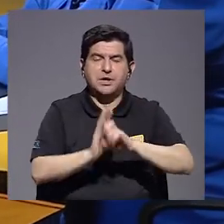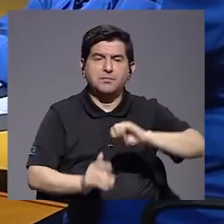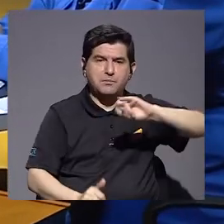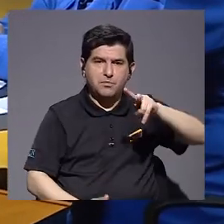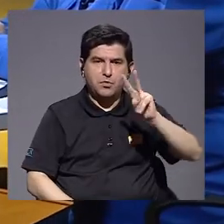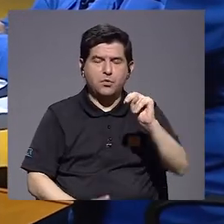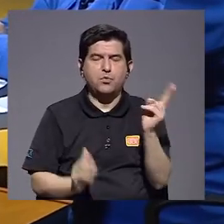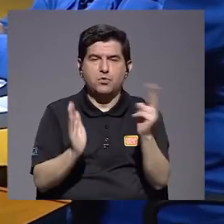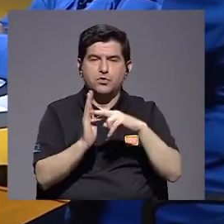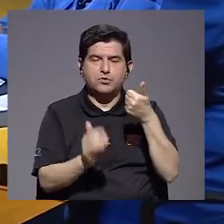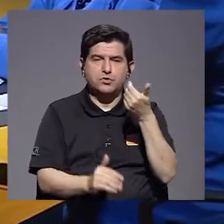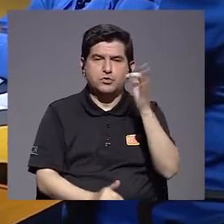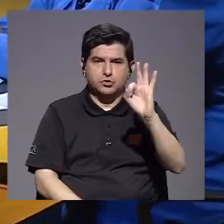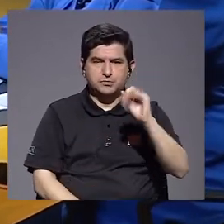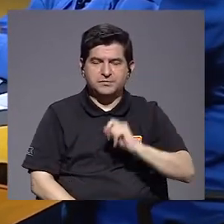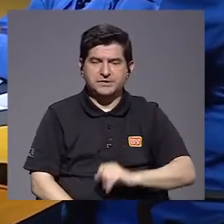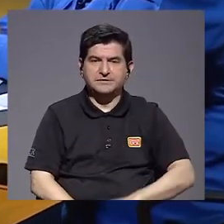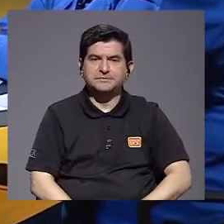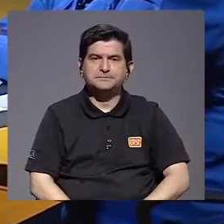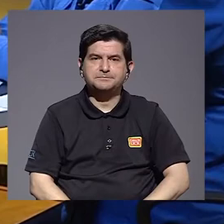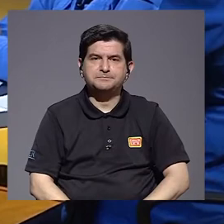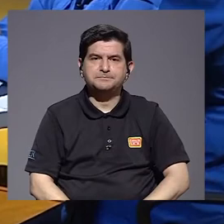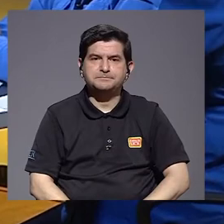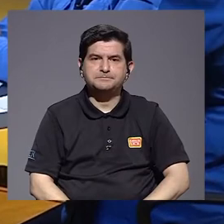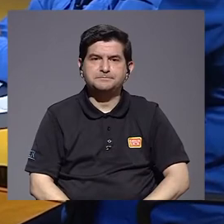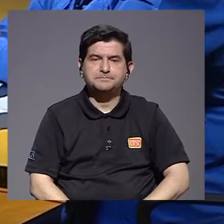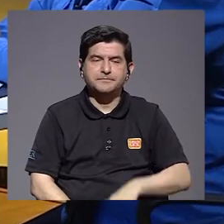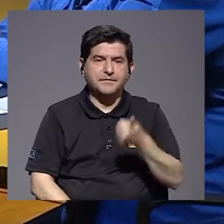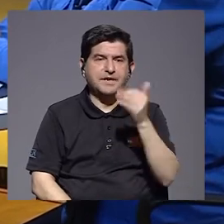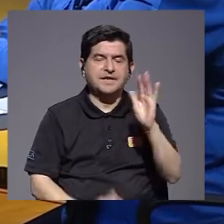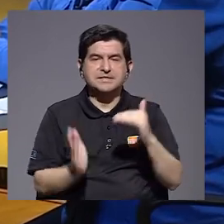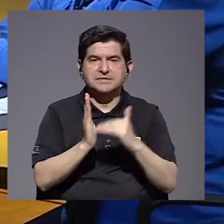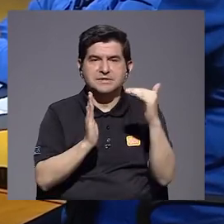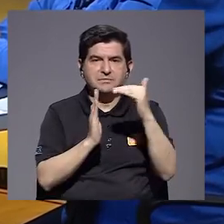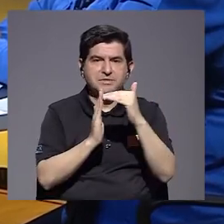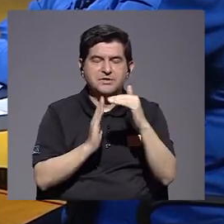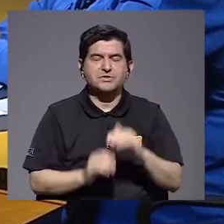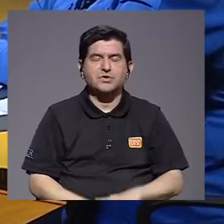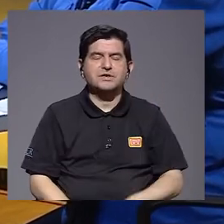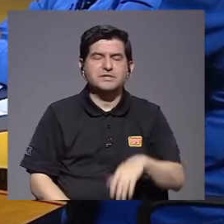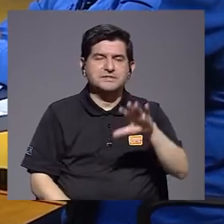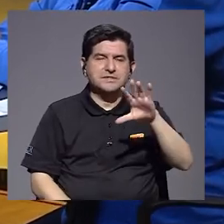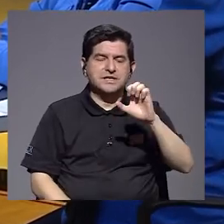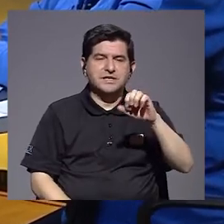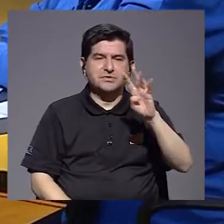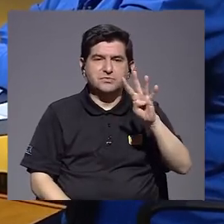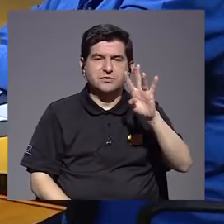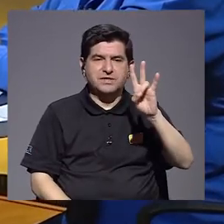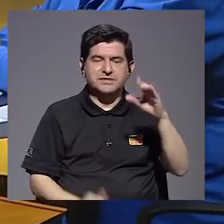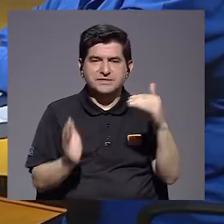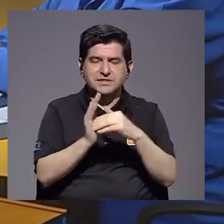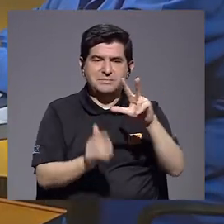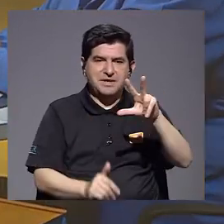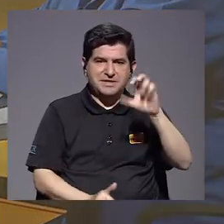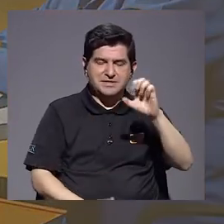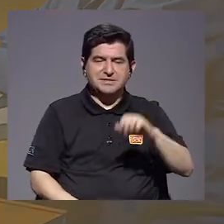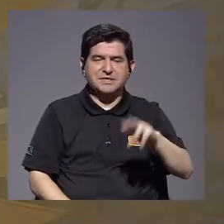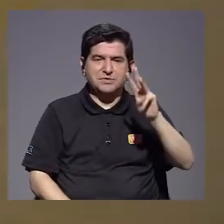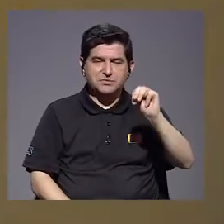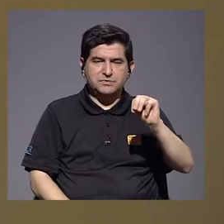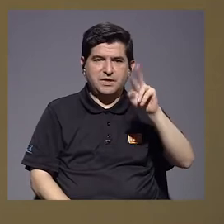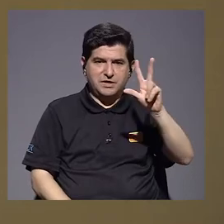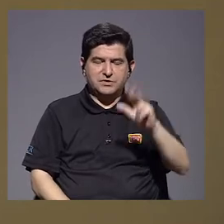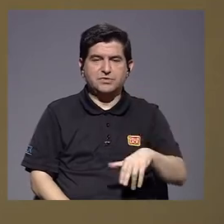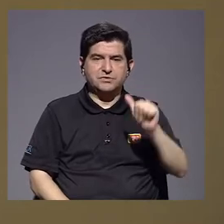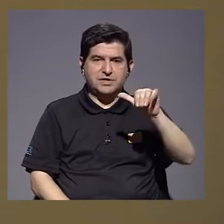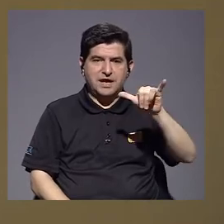junio del 2019, a los 15.547.300 metros cúbicos